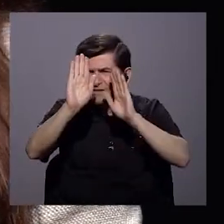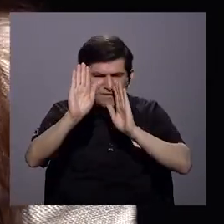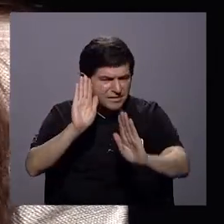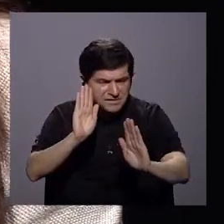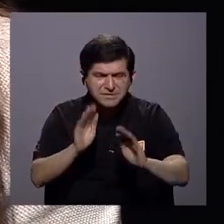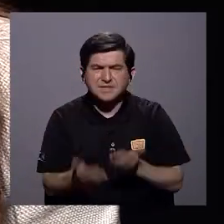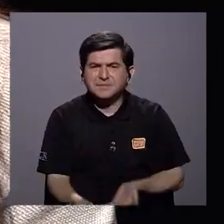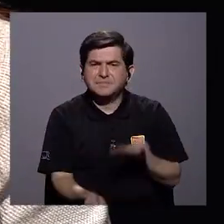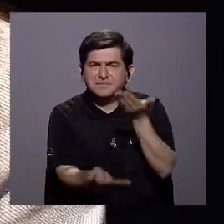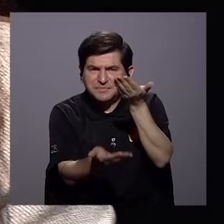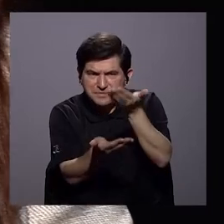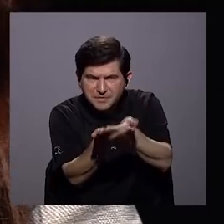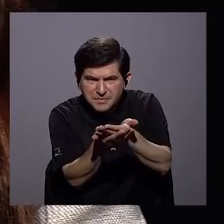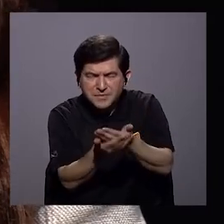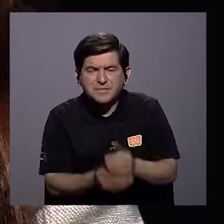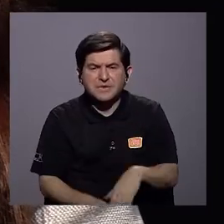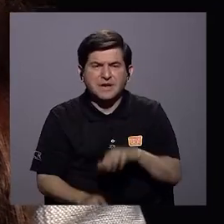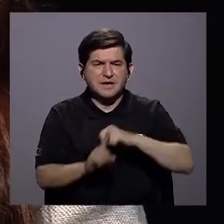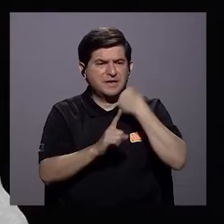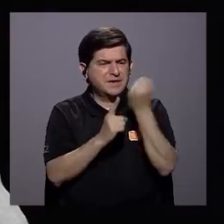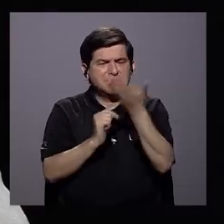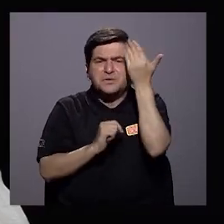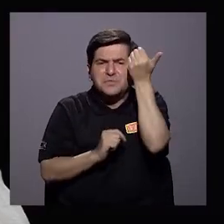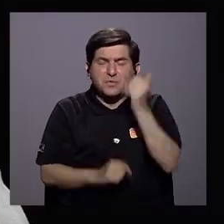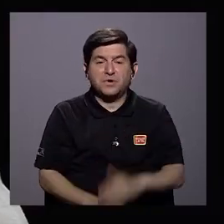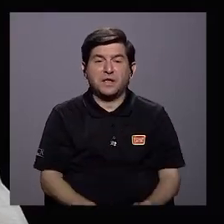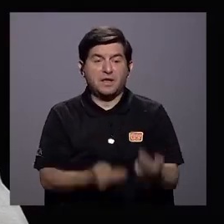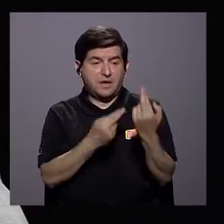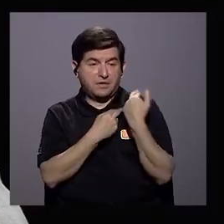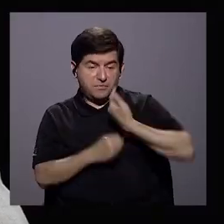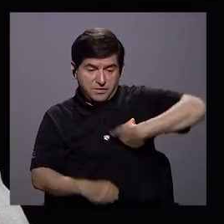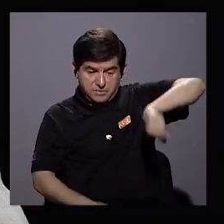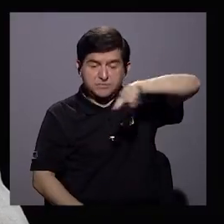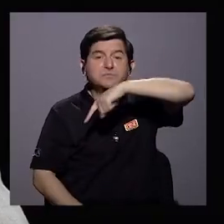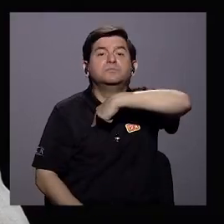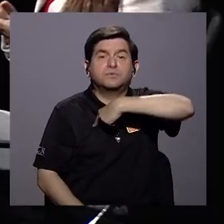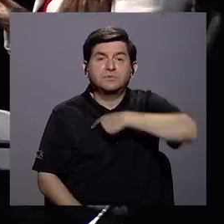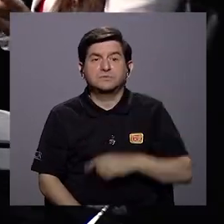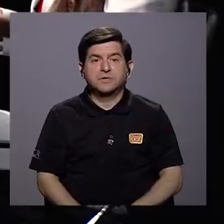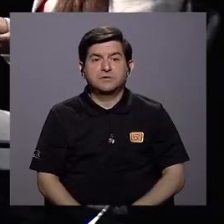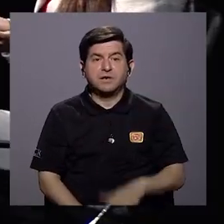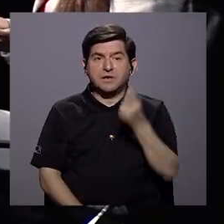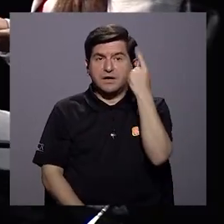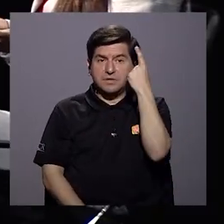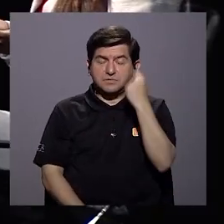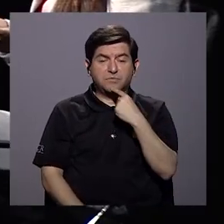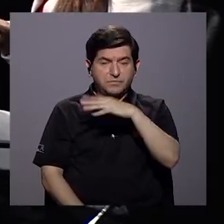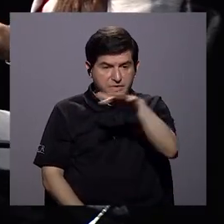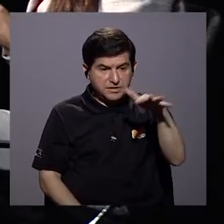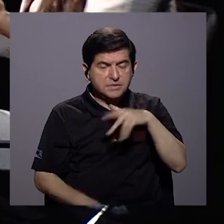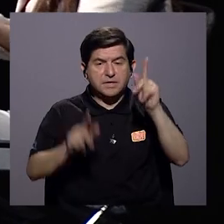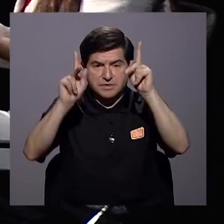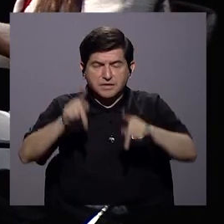fundamentan o propician que se den esas condiciones porque la responsabilidad nuestra efectivamente pasa por entender la realidad de la gente y buscarle